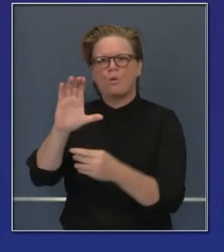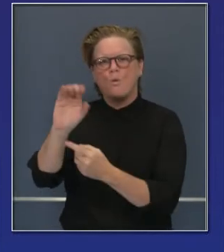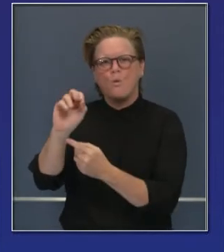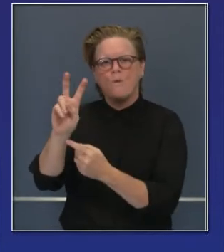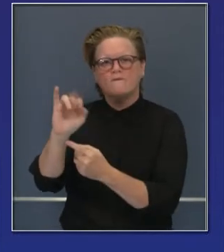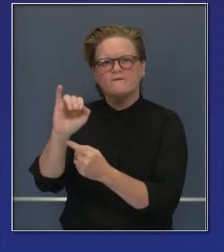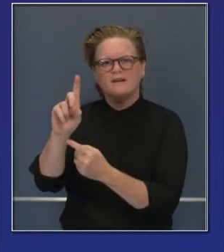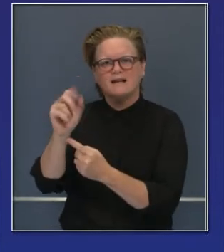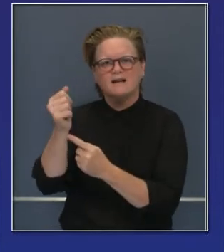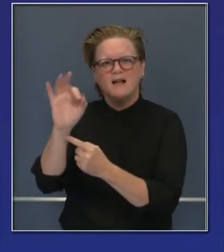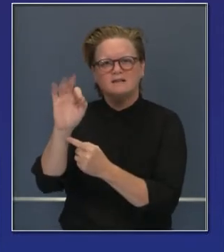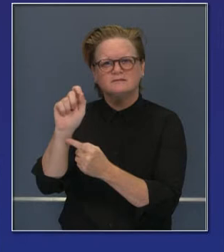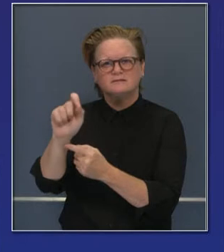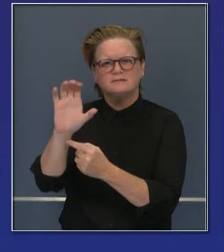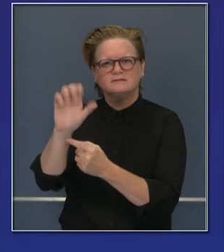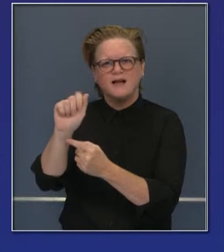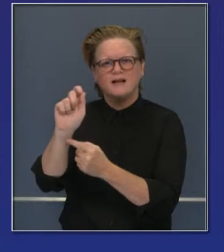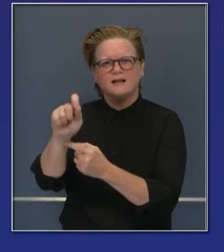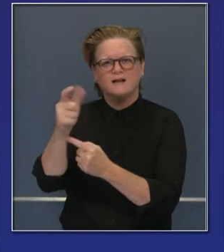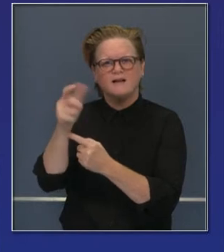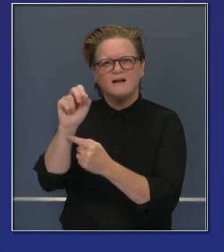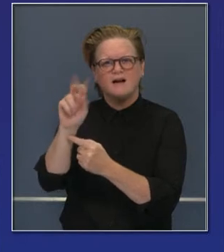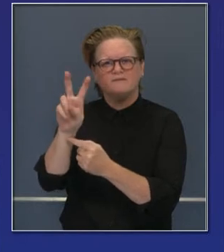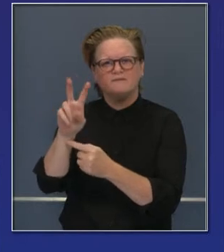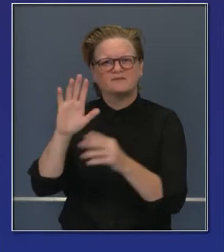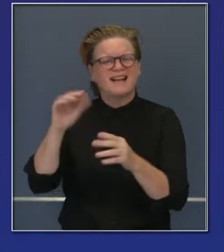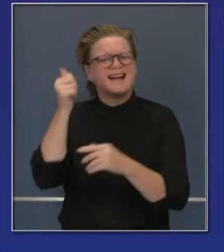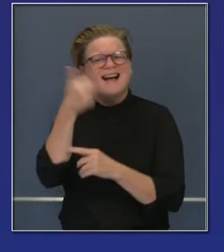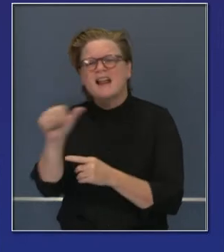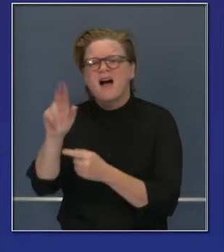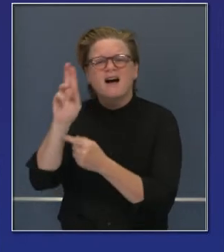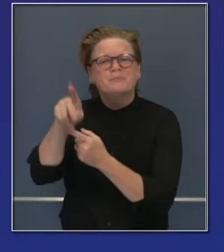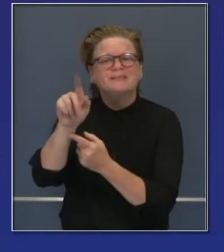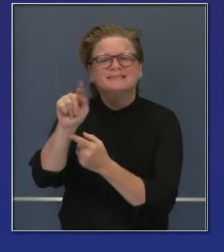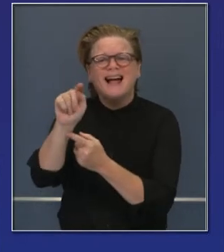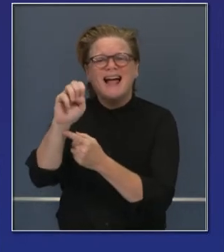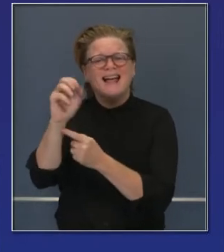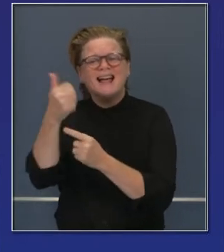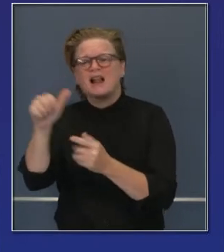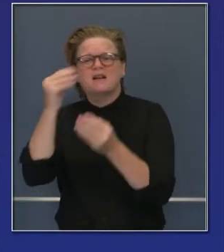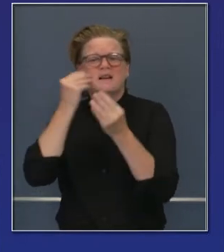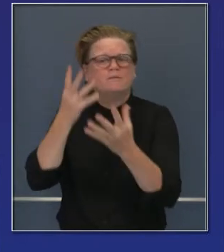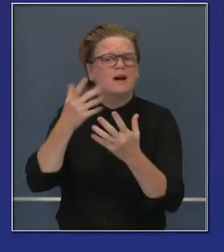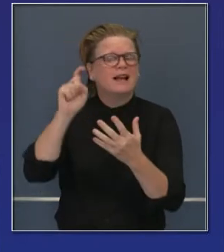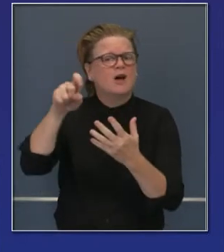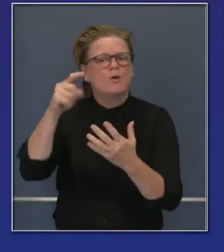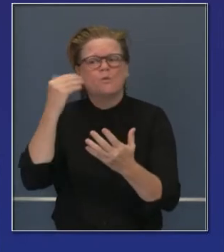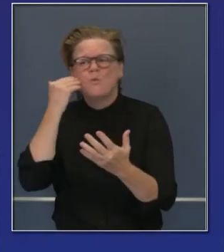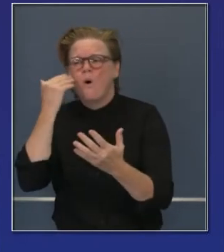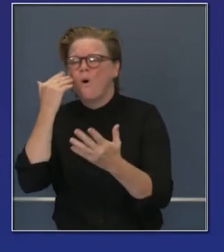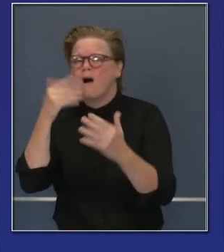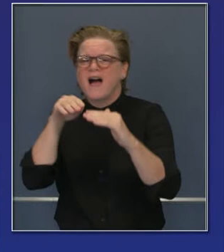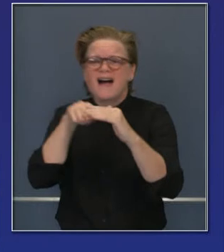información disponible para todo mundo en el sitio web para que puedan aprender